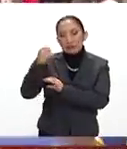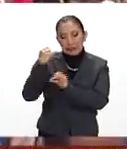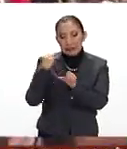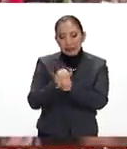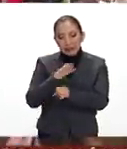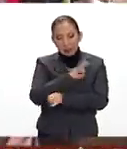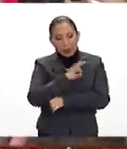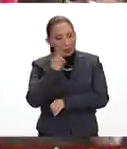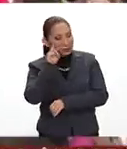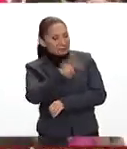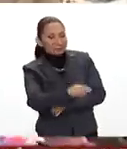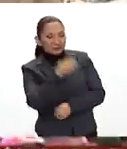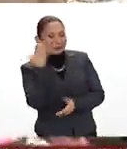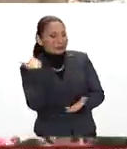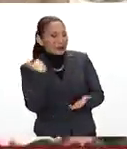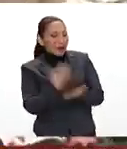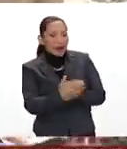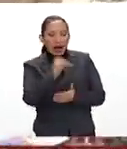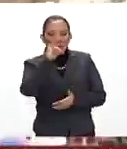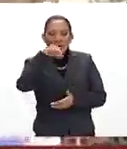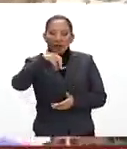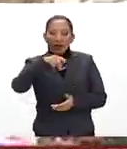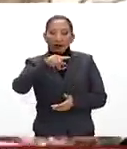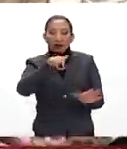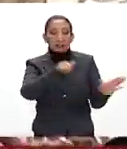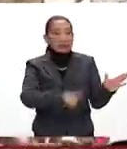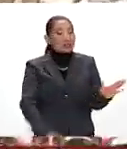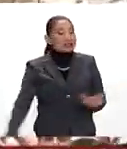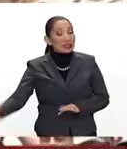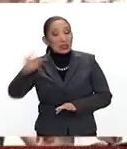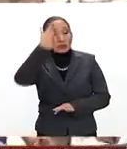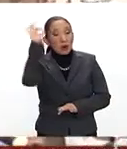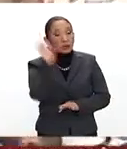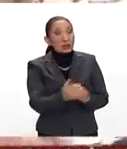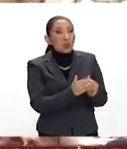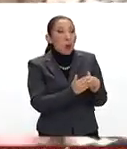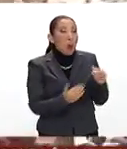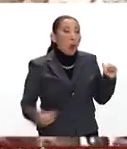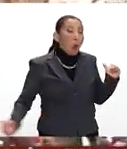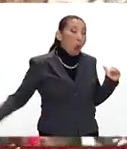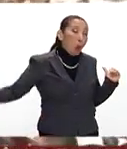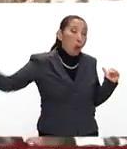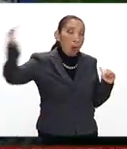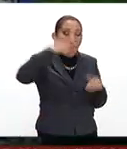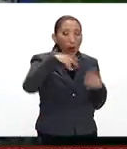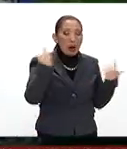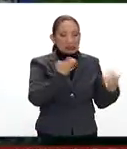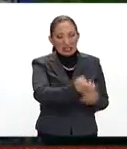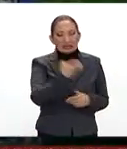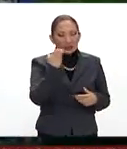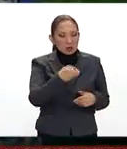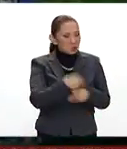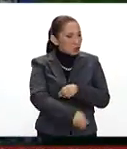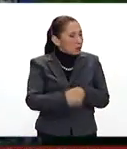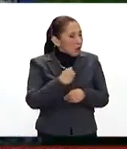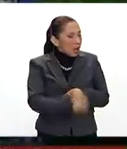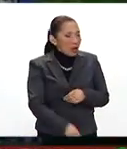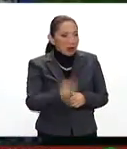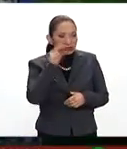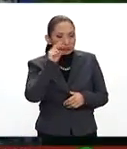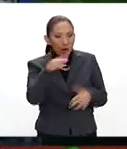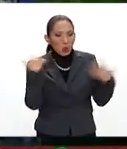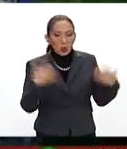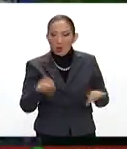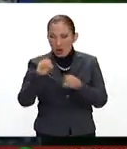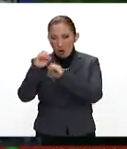podría cerrar con una inflación del 600%, y te digo que esto son cifras que proporcionan